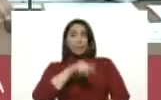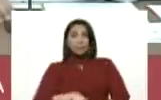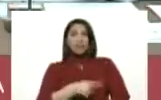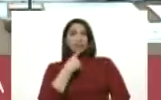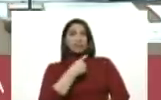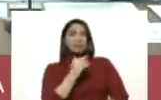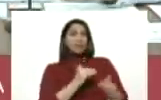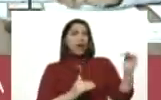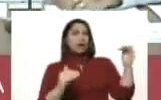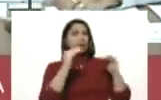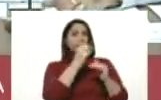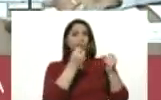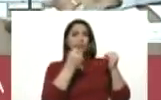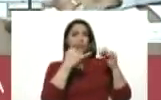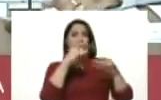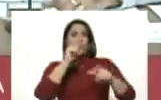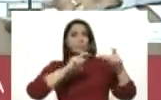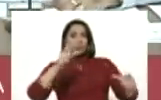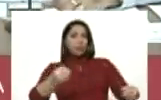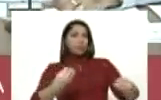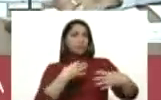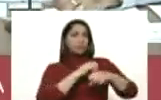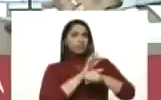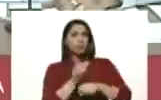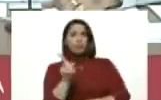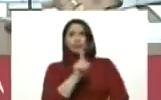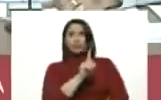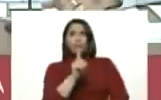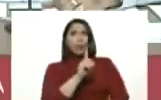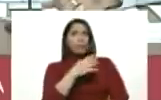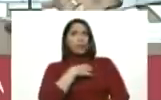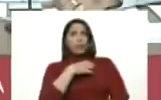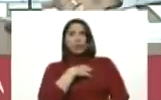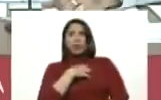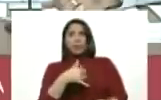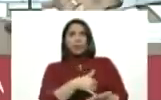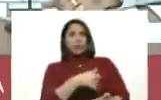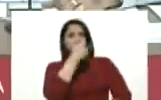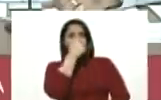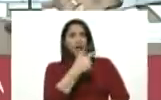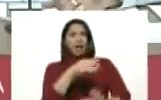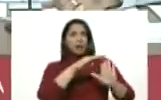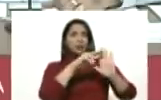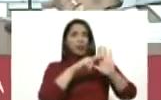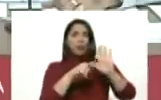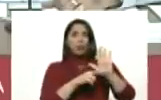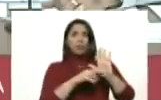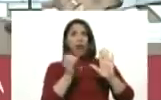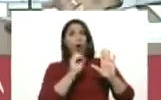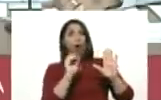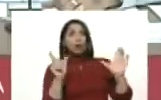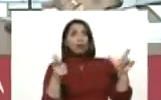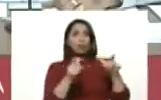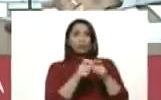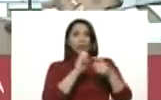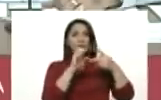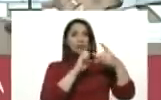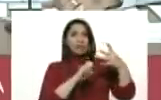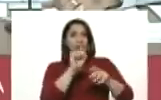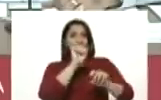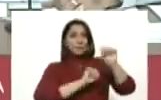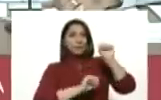incidencia. No es el momento de relajar las restricciones o de reducir las estrategias preventivas.